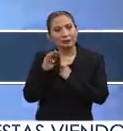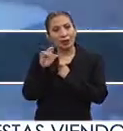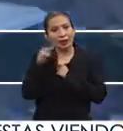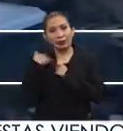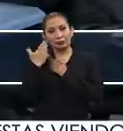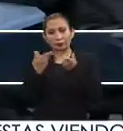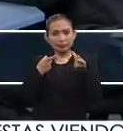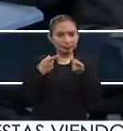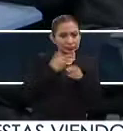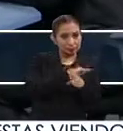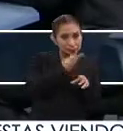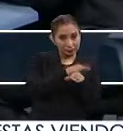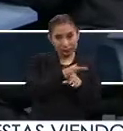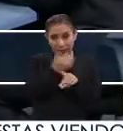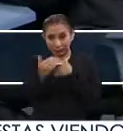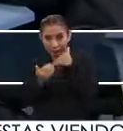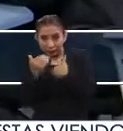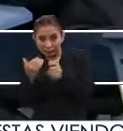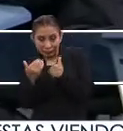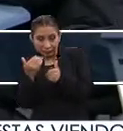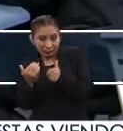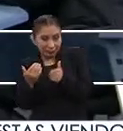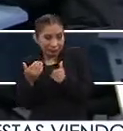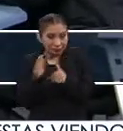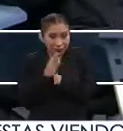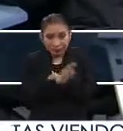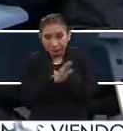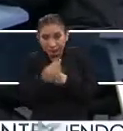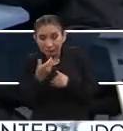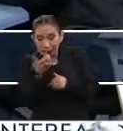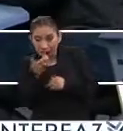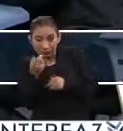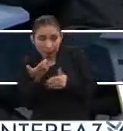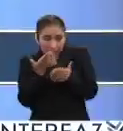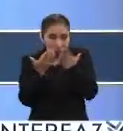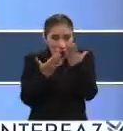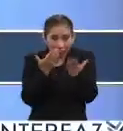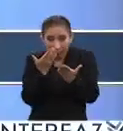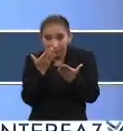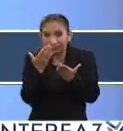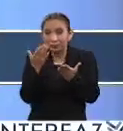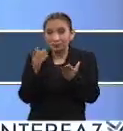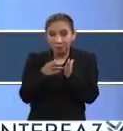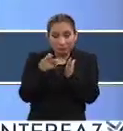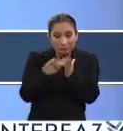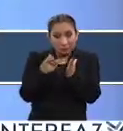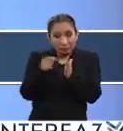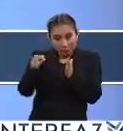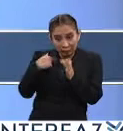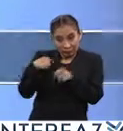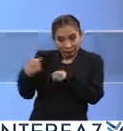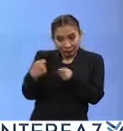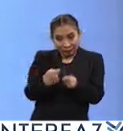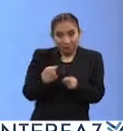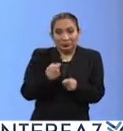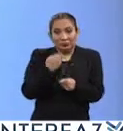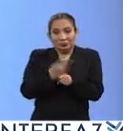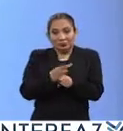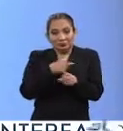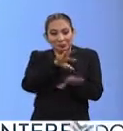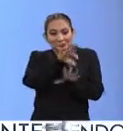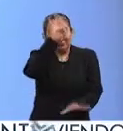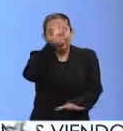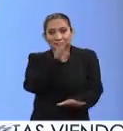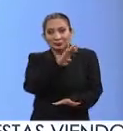que a lo mejor la preparatoria, ¿no? Esos usos de estudio, esas constantes de estudio que te dieron la oportunidad de ser tú la